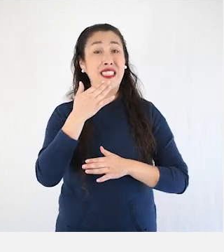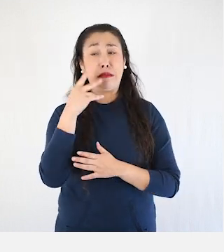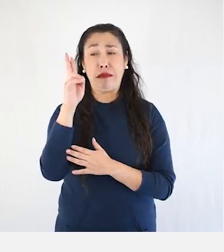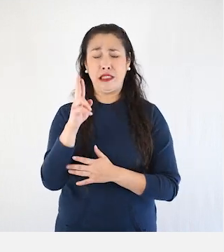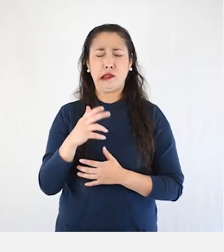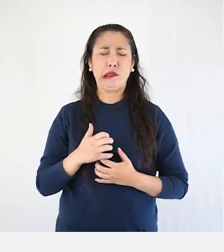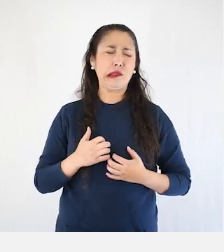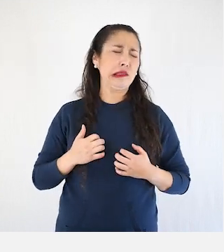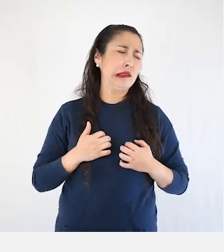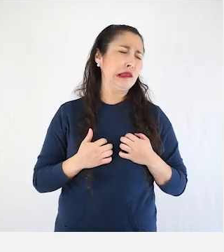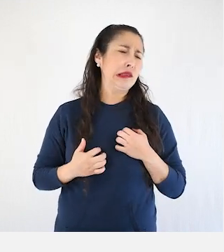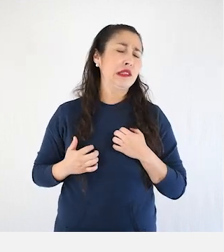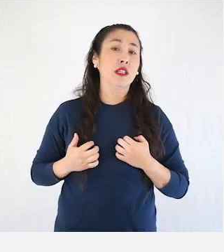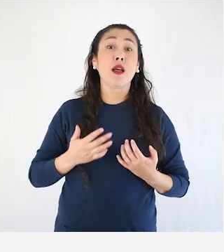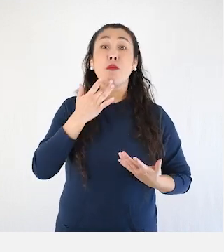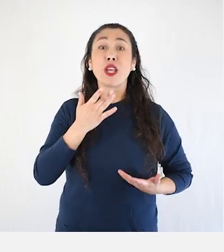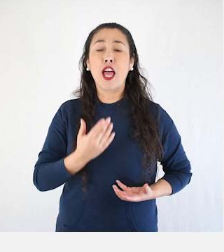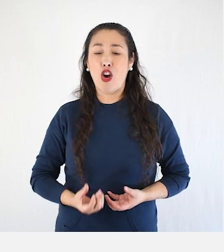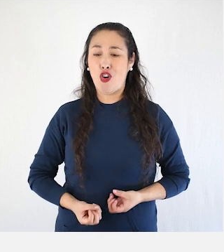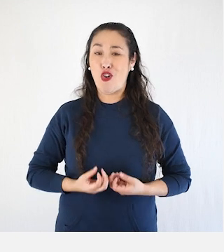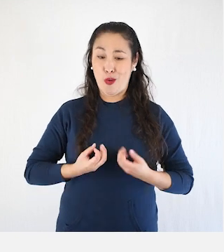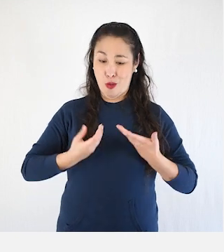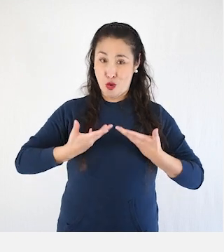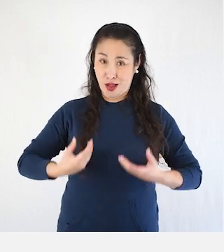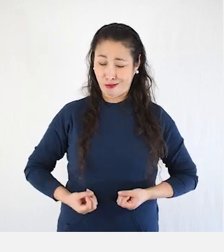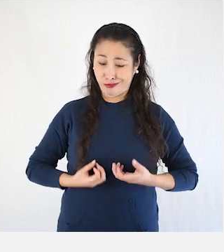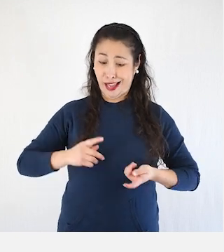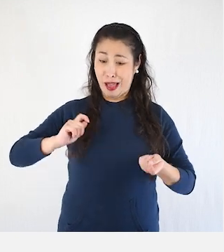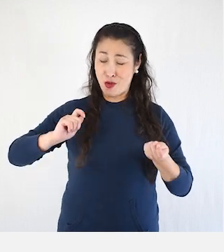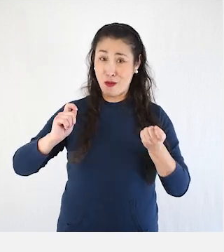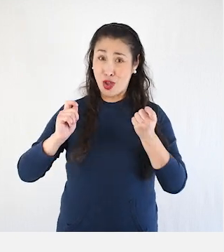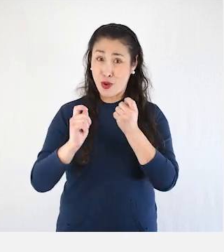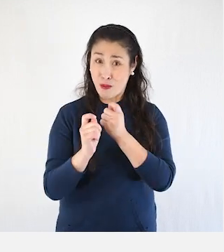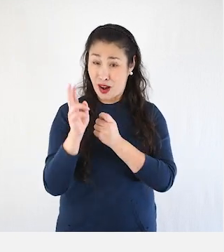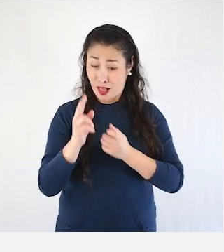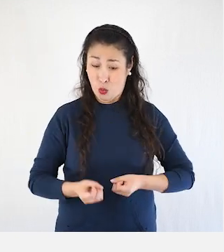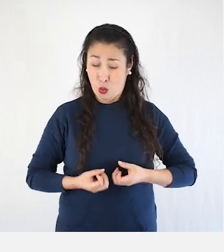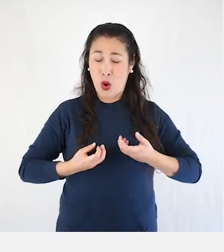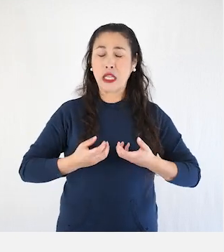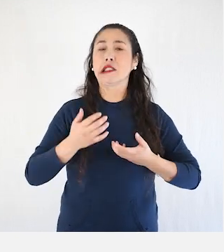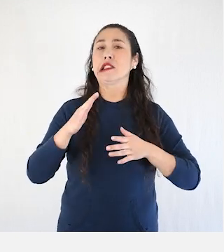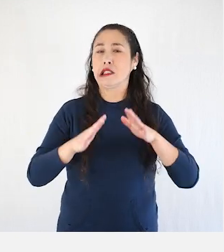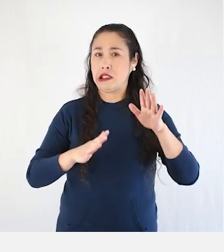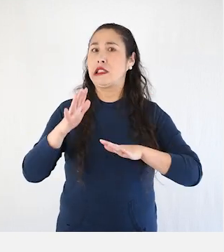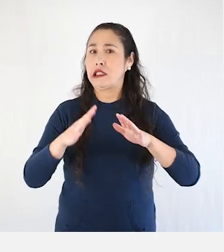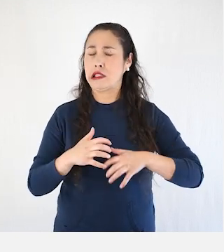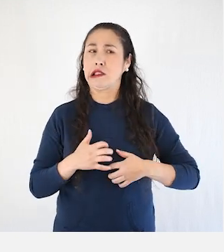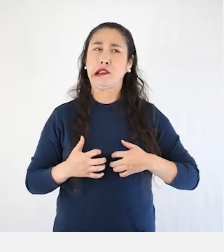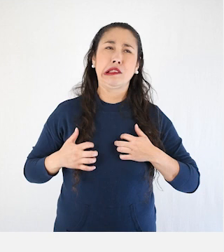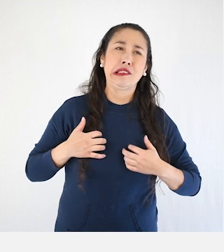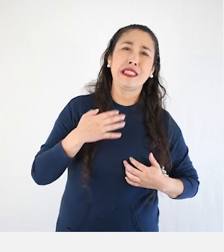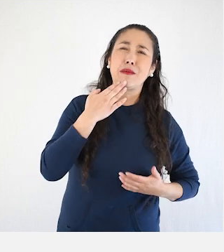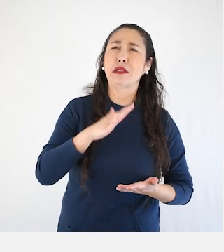también están más irritables o sensibles. Esto se debe a que los cambios hormonales que se producen en sus cuerpos durante la menstruación pueden